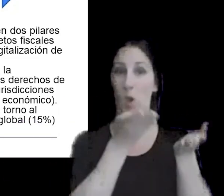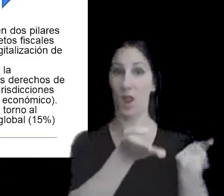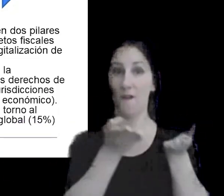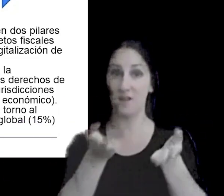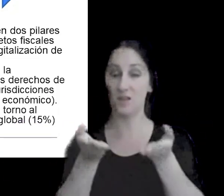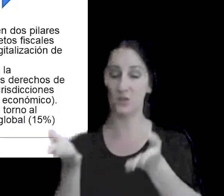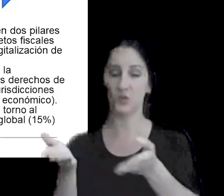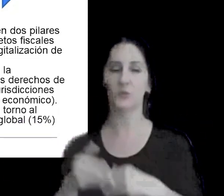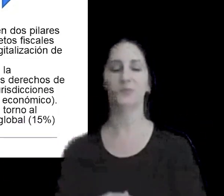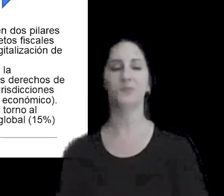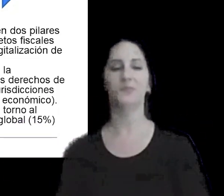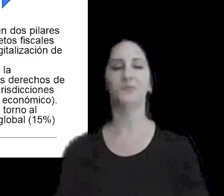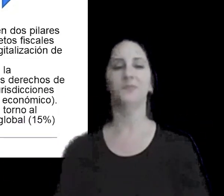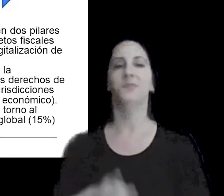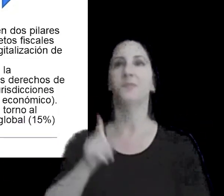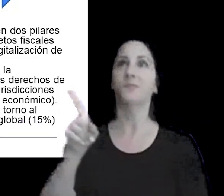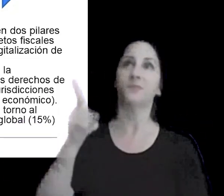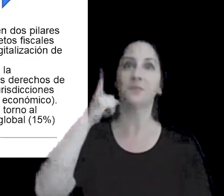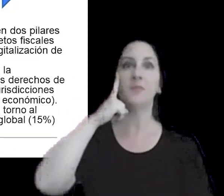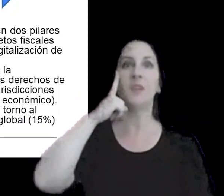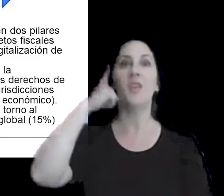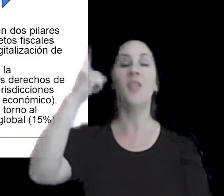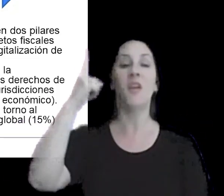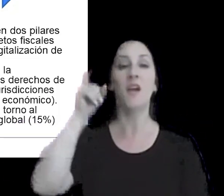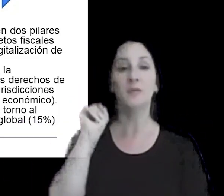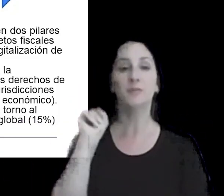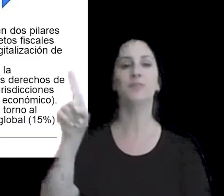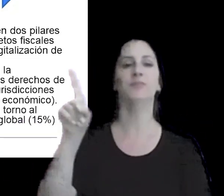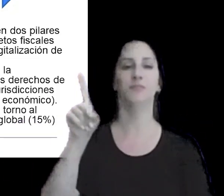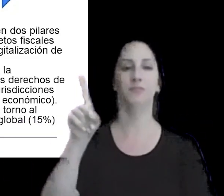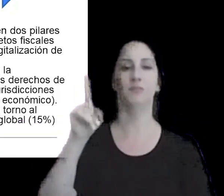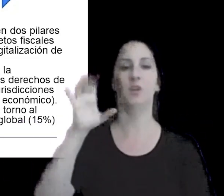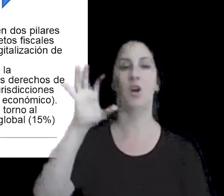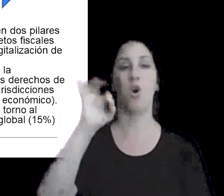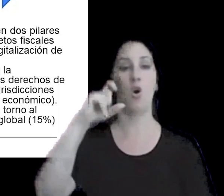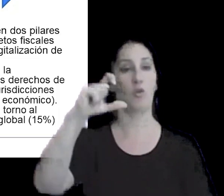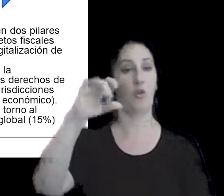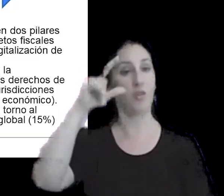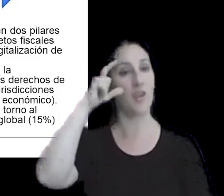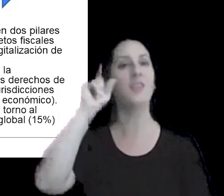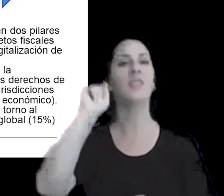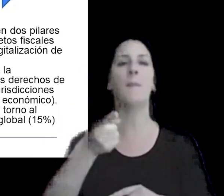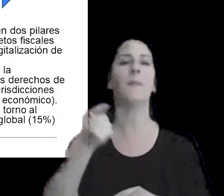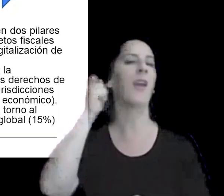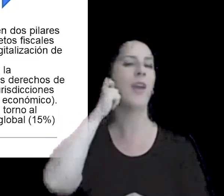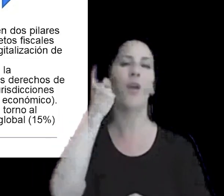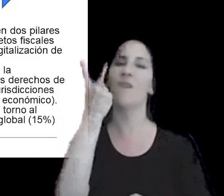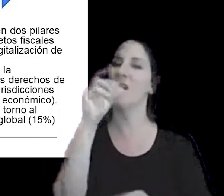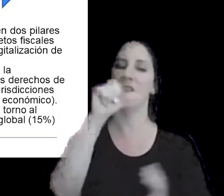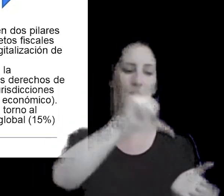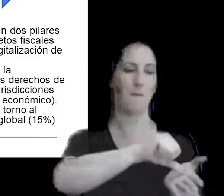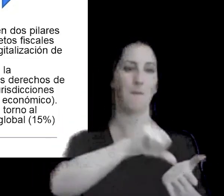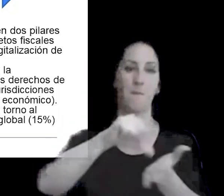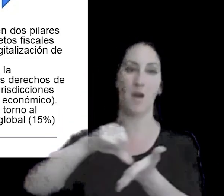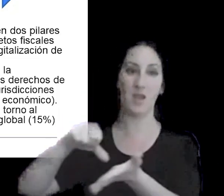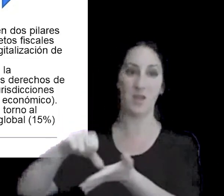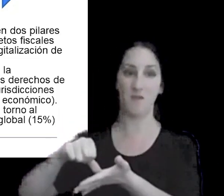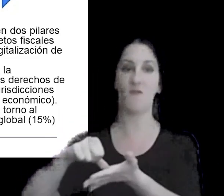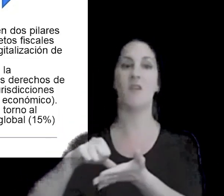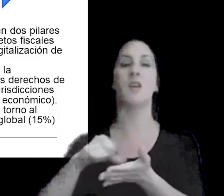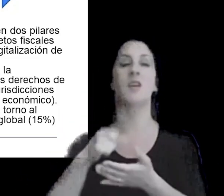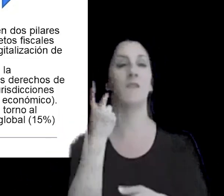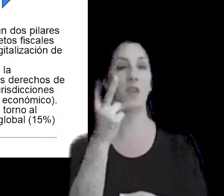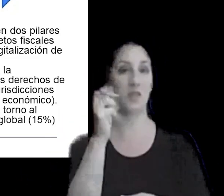es o fue una iniciativa por parte de la OCDE y del G20 de los países miembros de OCDE y